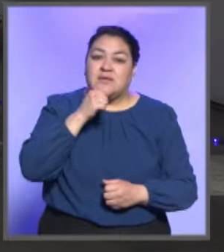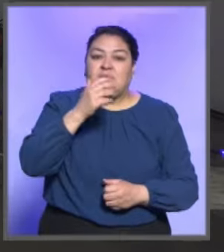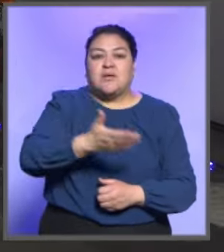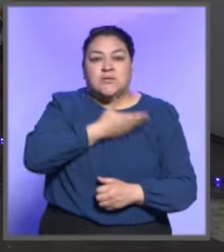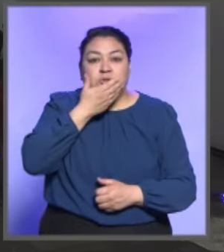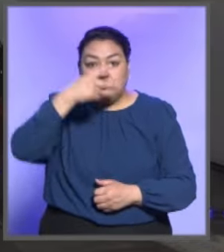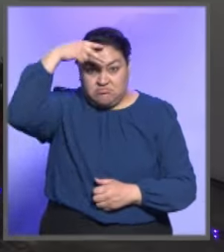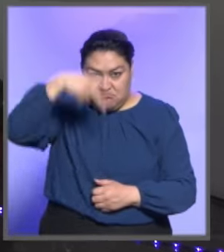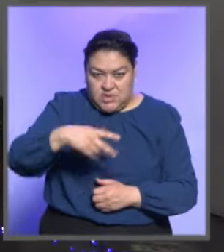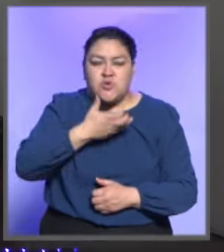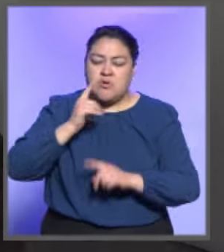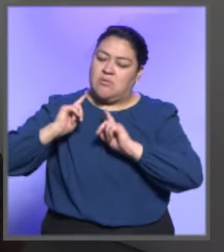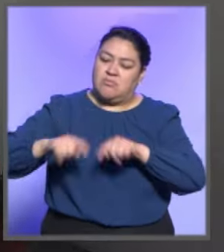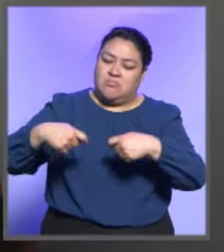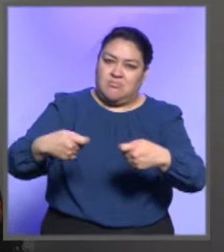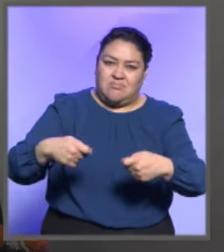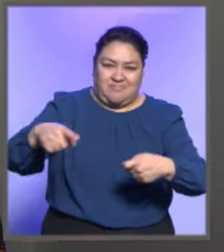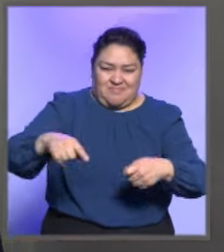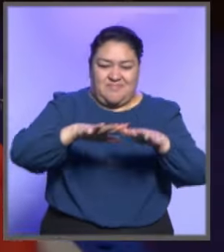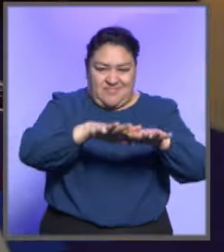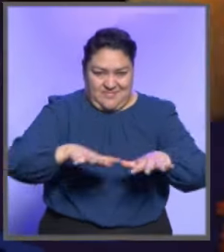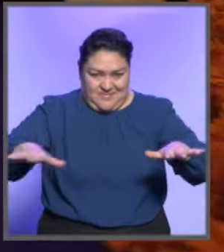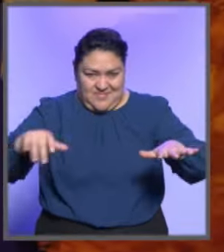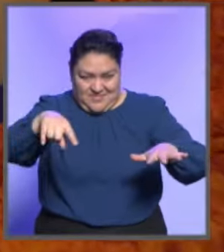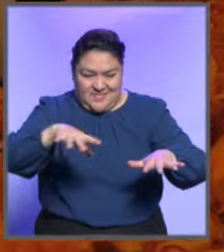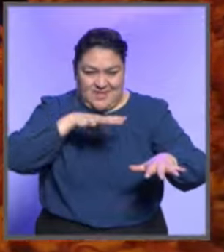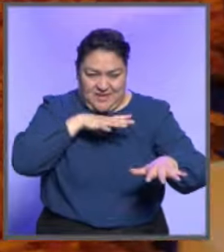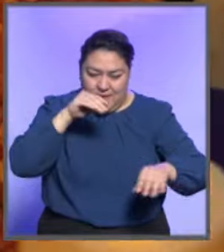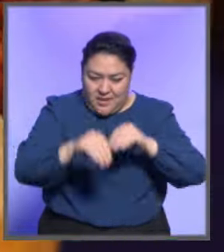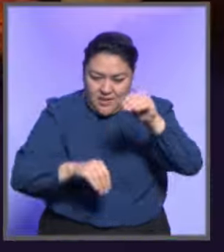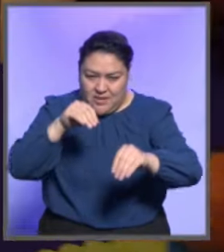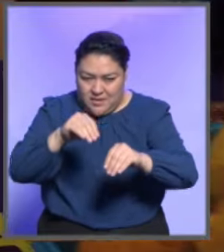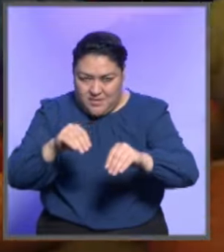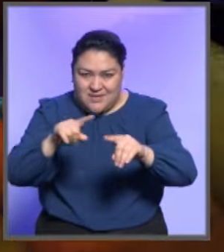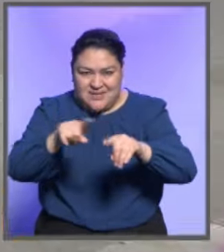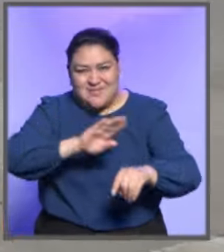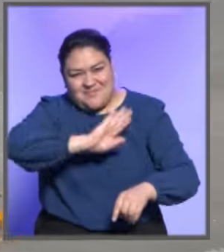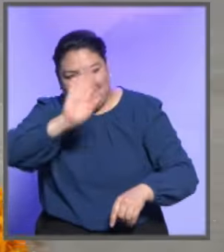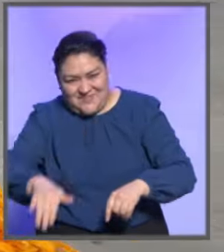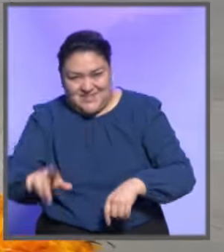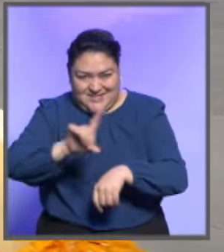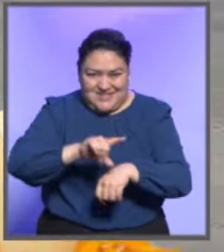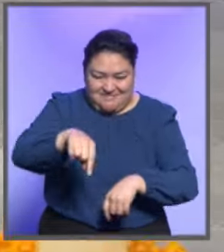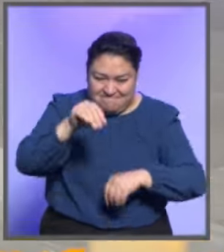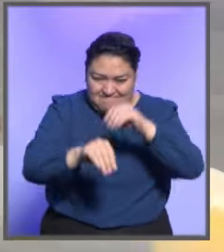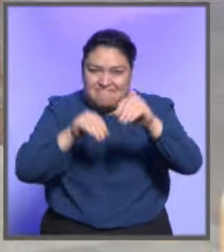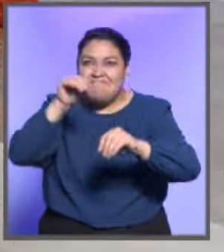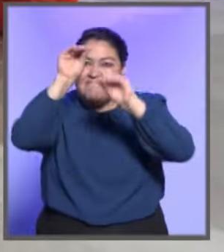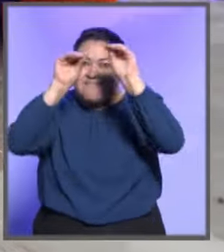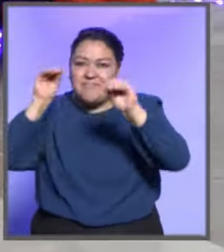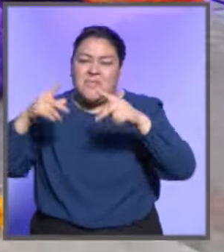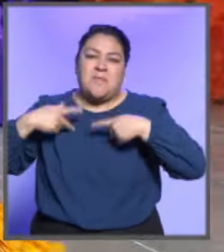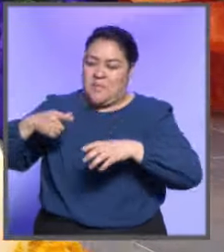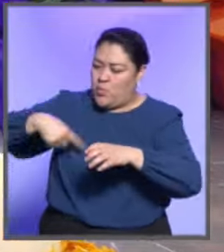Como parte de las tradiciones mexicanas, se instaló en el vestíbulo de la Sala Superior del Tribunal Electoral, la ofrenda de Día de Muertos,